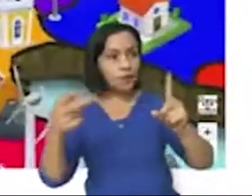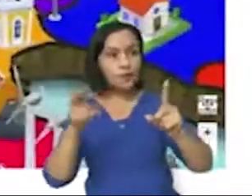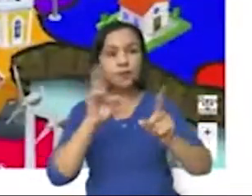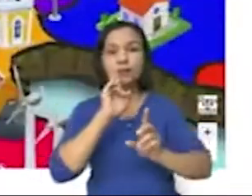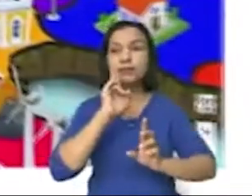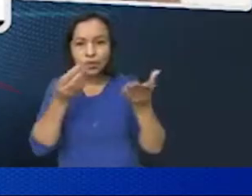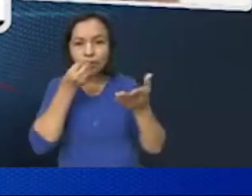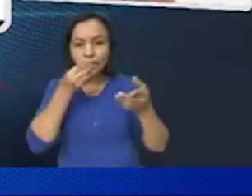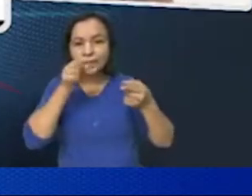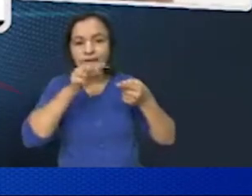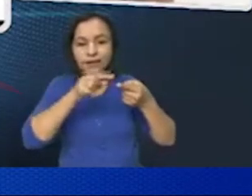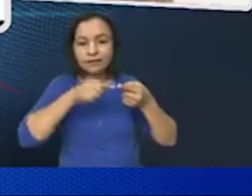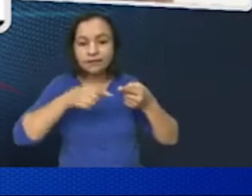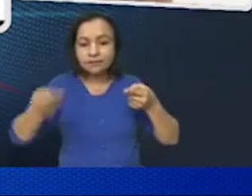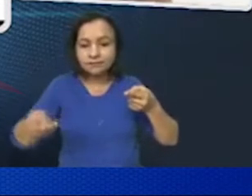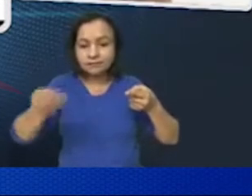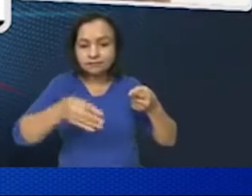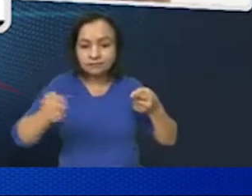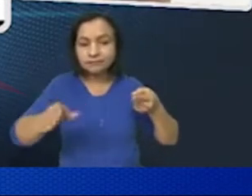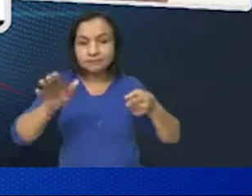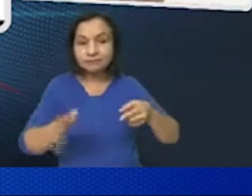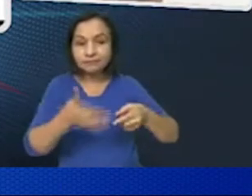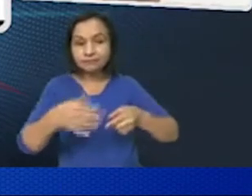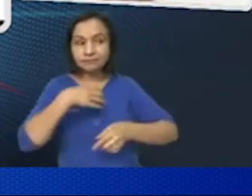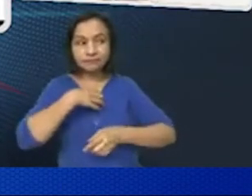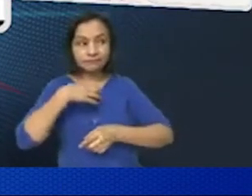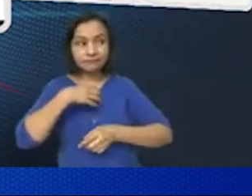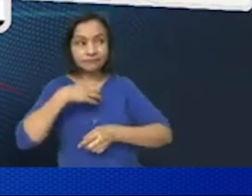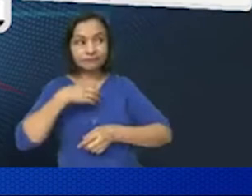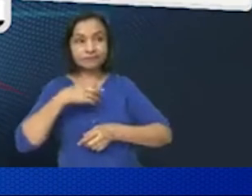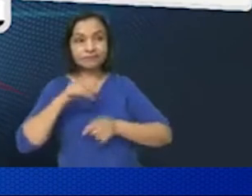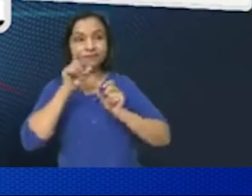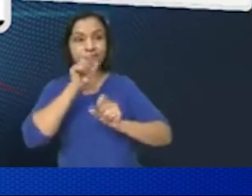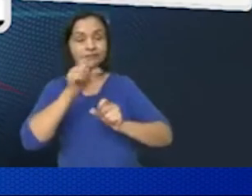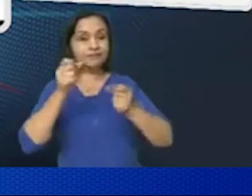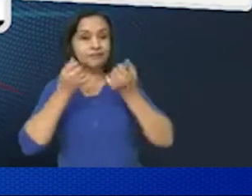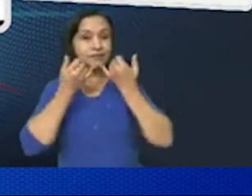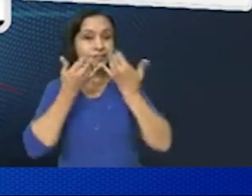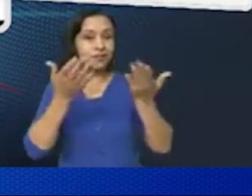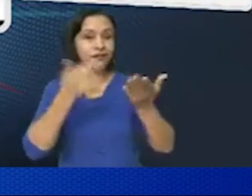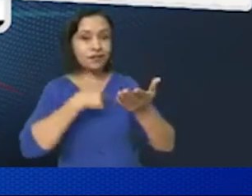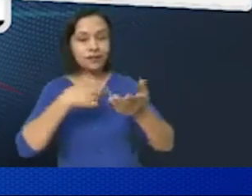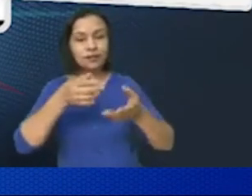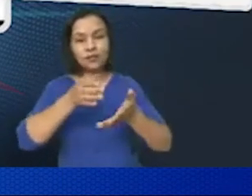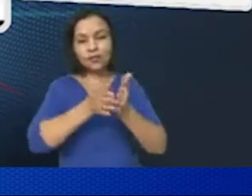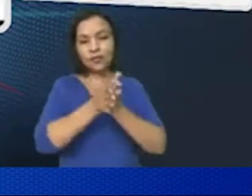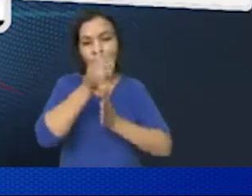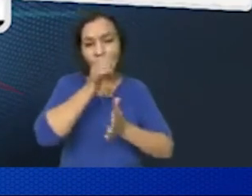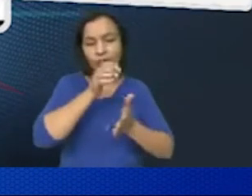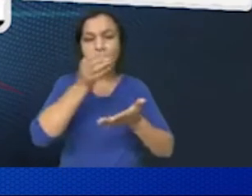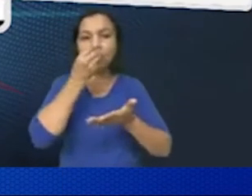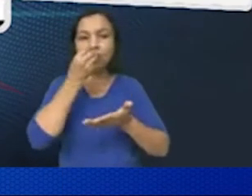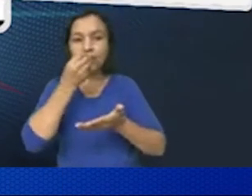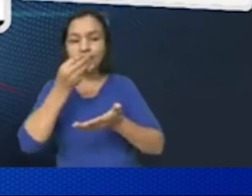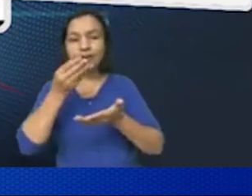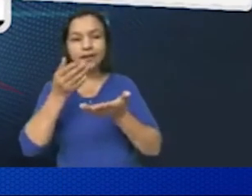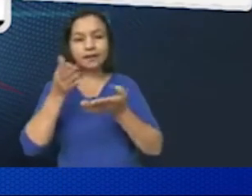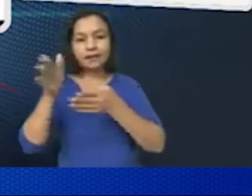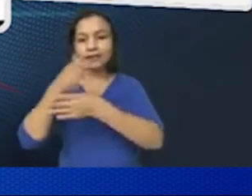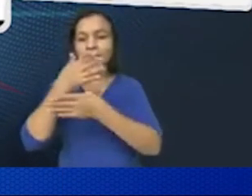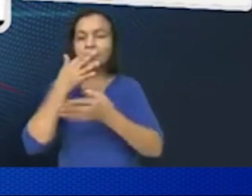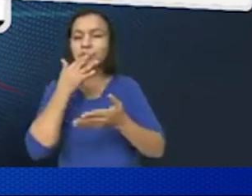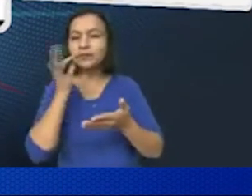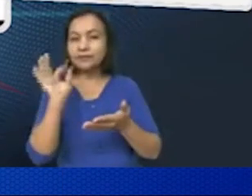pasear en su país, entonces eso ha sido muy importante también. Para Noticias 12,